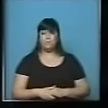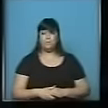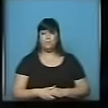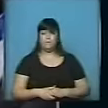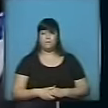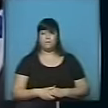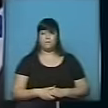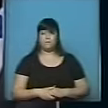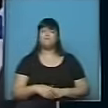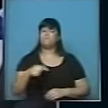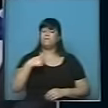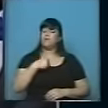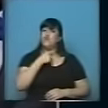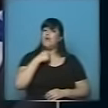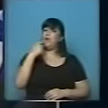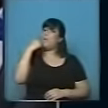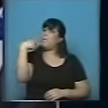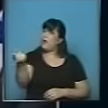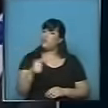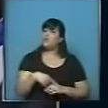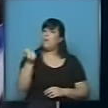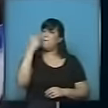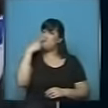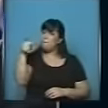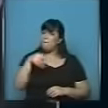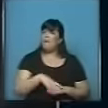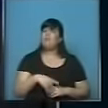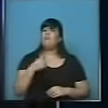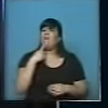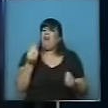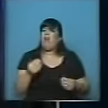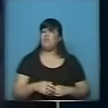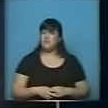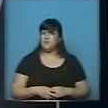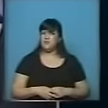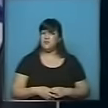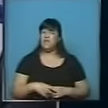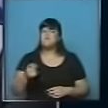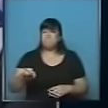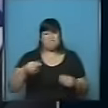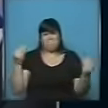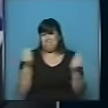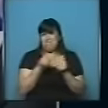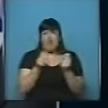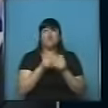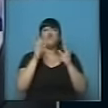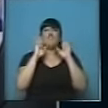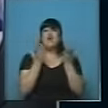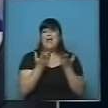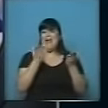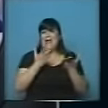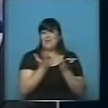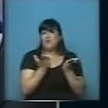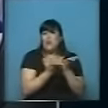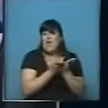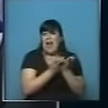preguntarle a Mauricio, ¿qué le dice a los miles de estudiantes de todas estas